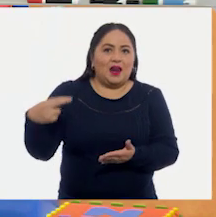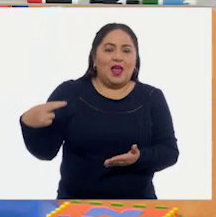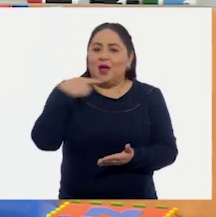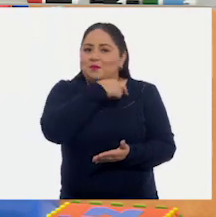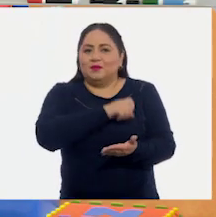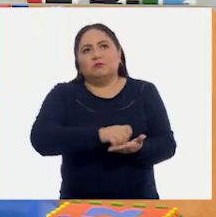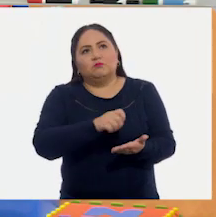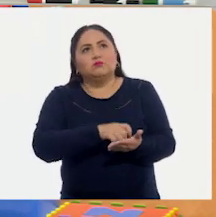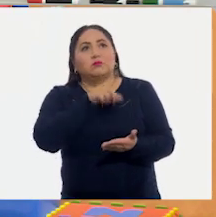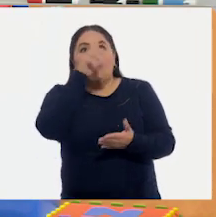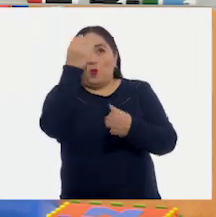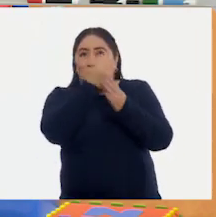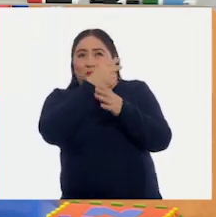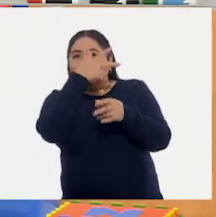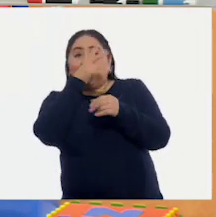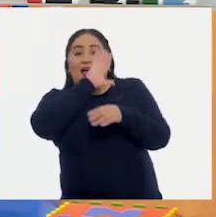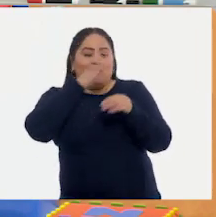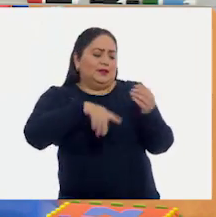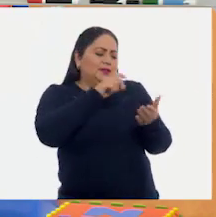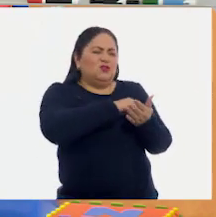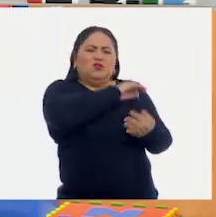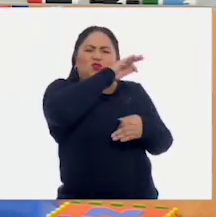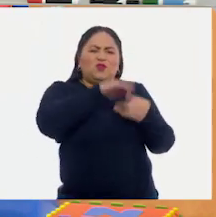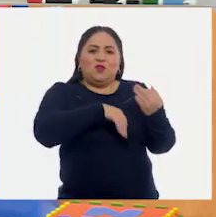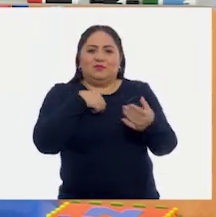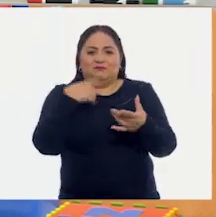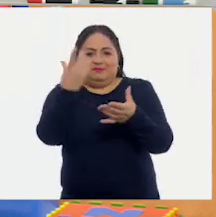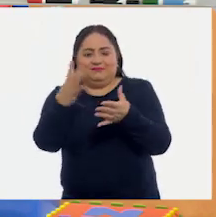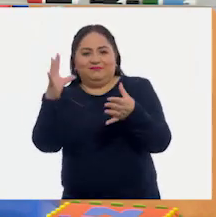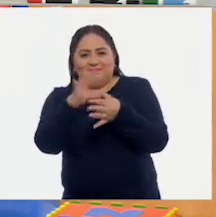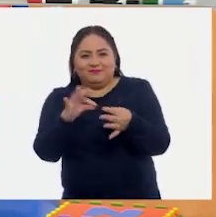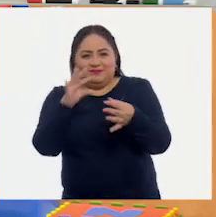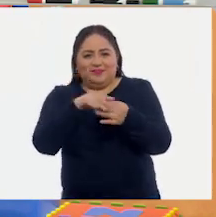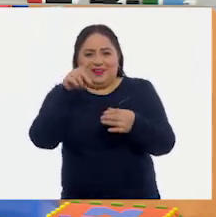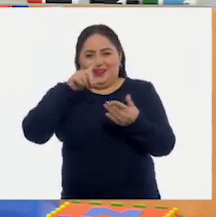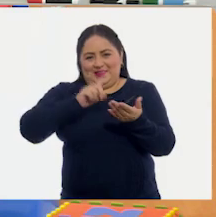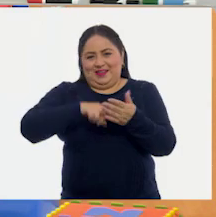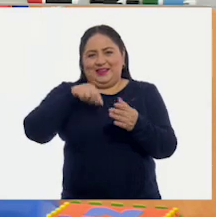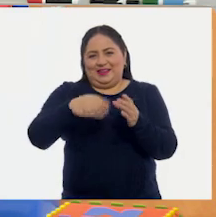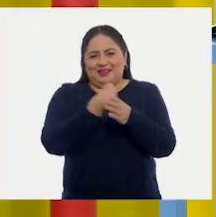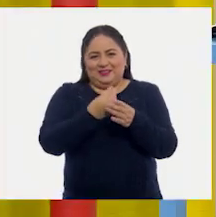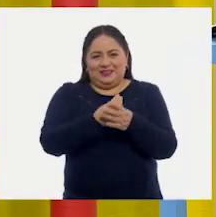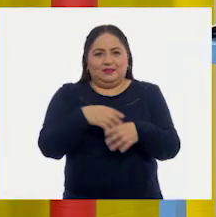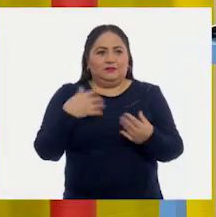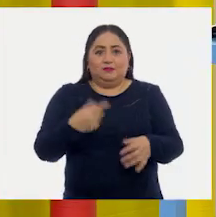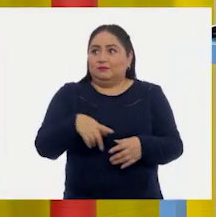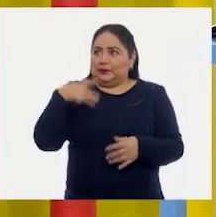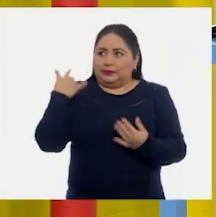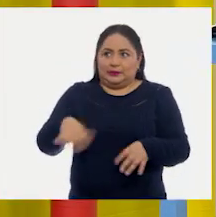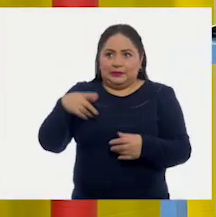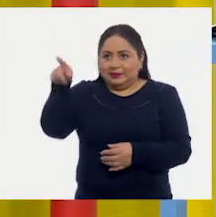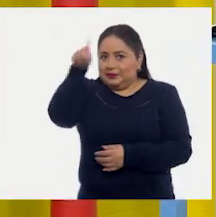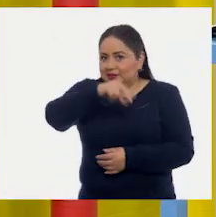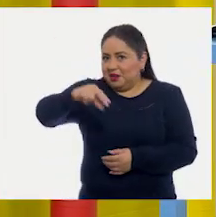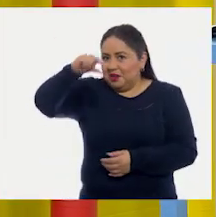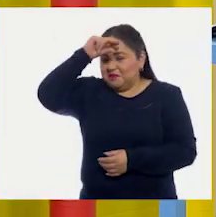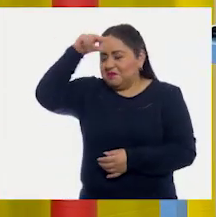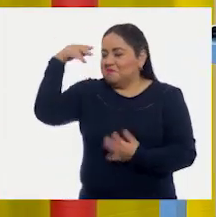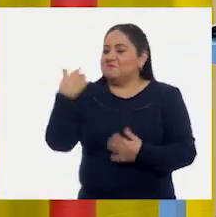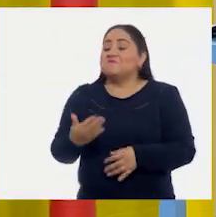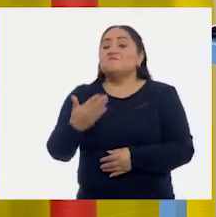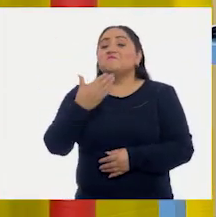escribir y a hacer todo lo que nosotros les estamos pidiendo aquí en la clase. aplicados, en casa, muy bien.